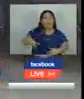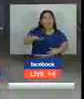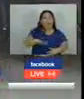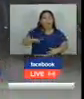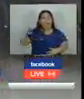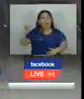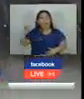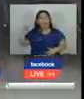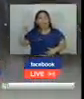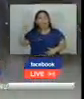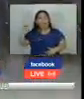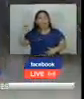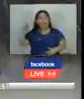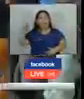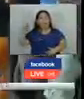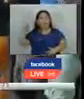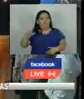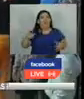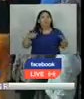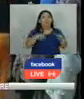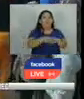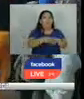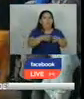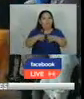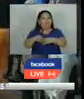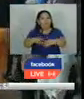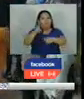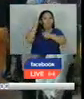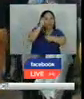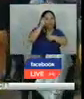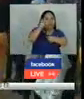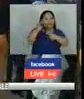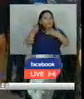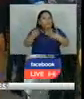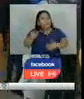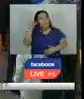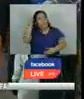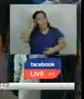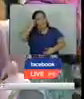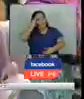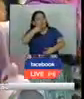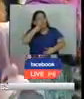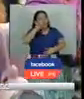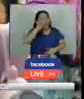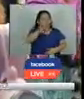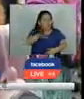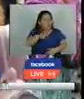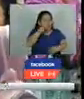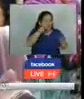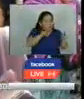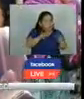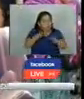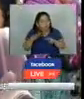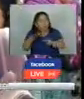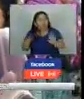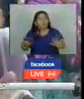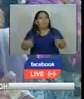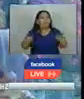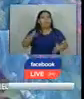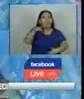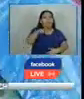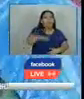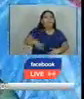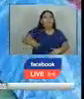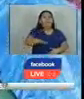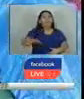California, miembros de organizaciones sociales también han brindado su postura y han estado dándole seguimiento muy de cerca y sobre todo acá en